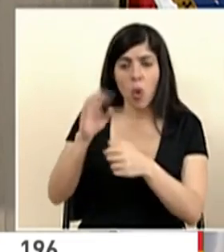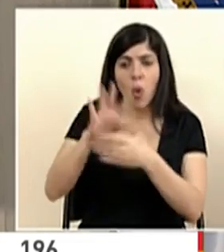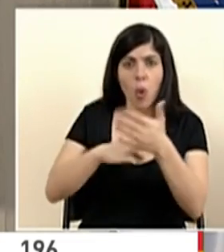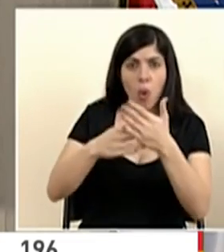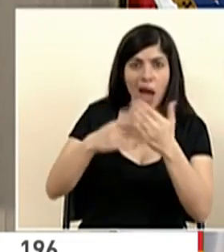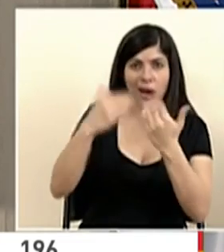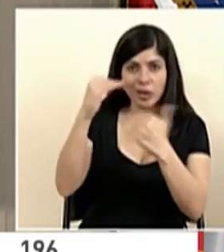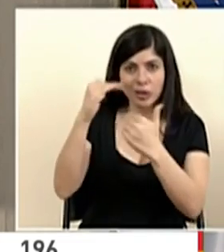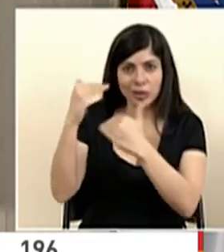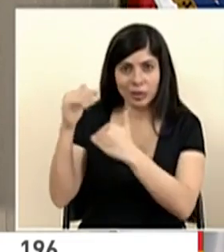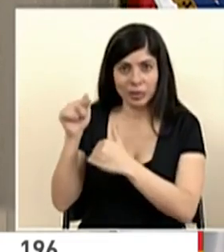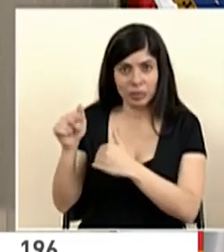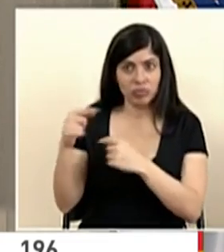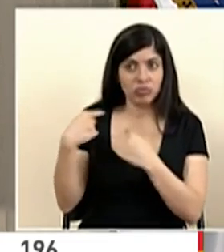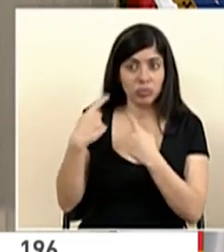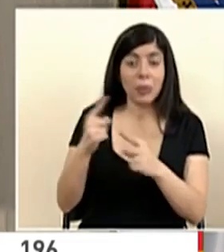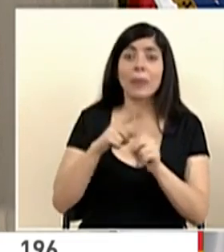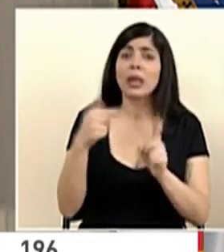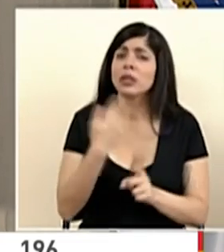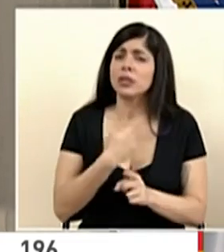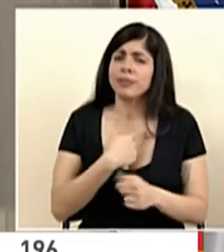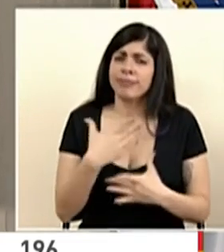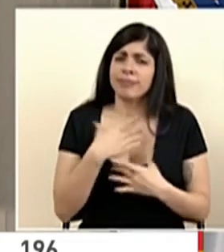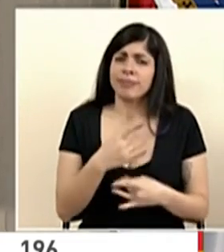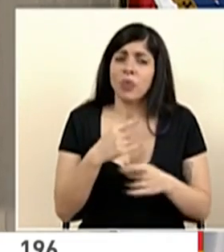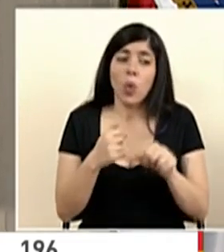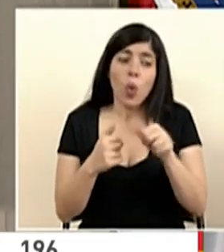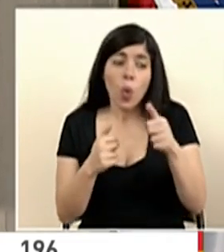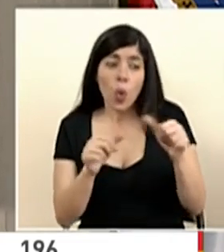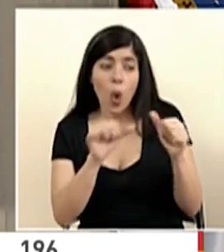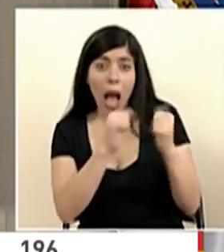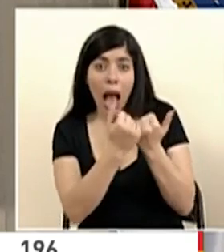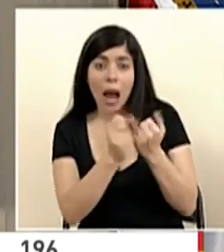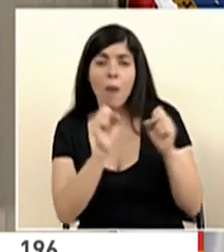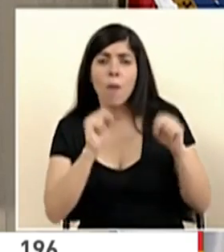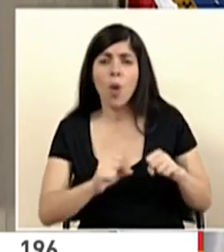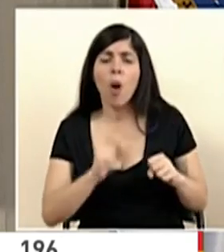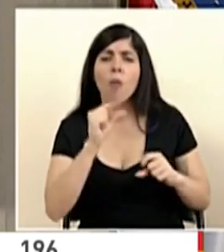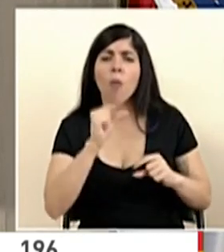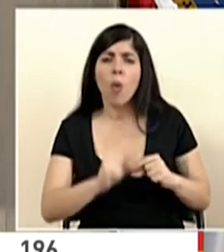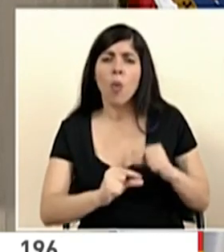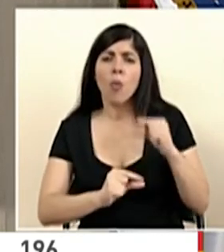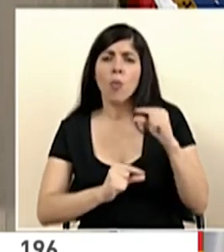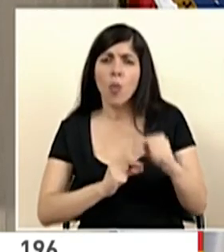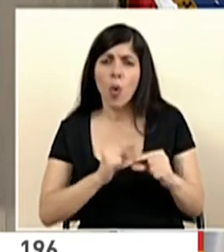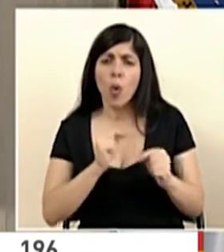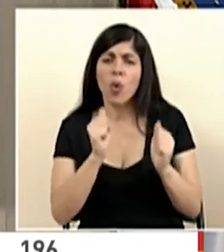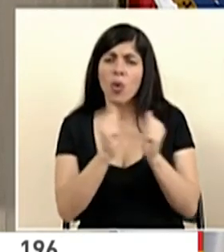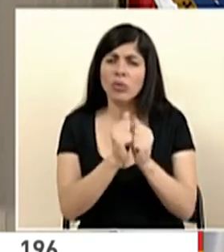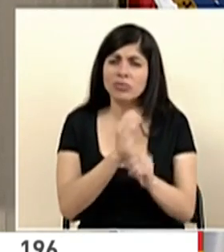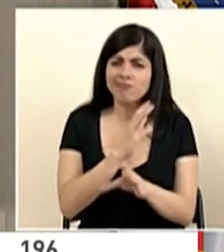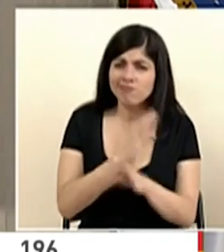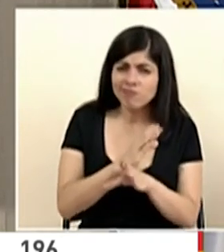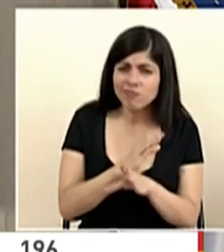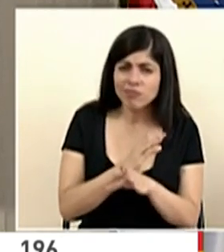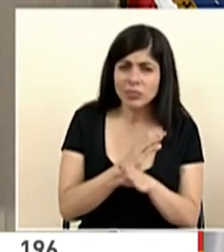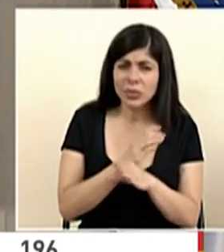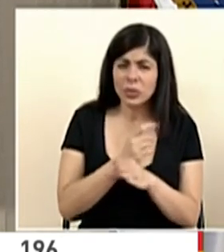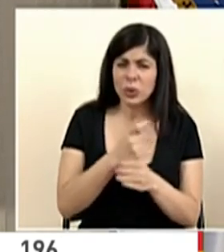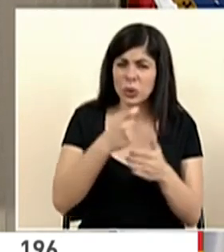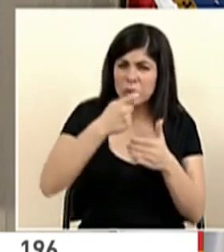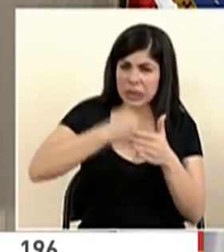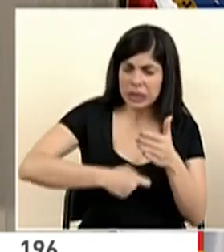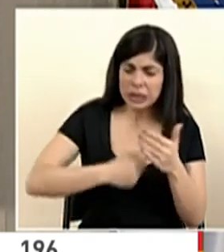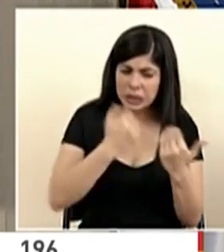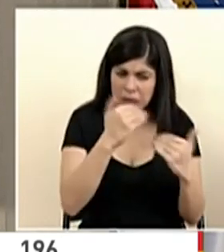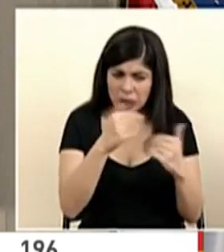horarios restringidos, pero nos interesa mucho también que otros sectores puedan ir poco a poco, con mucha cautela, con mucha rigurosidad,